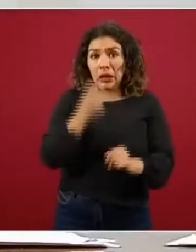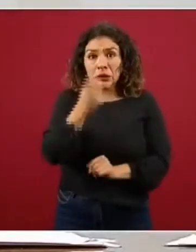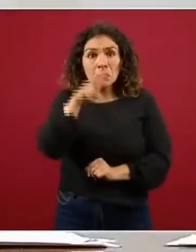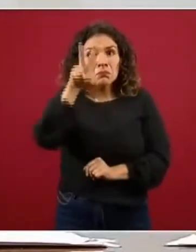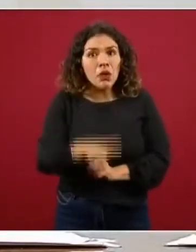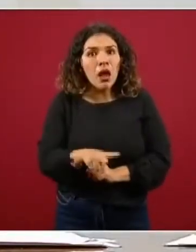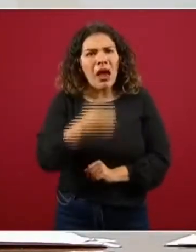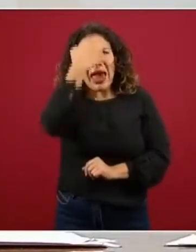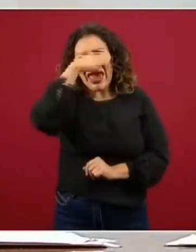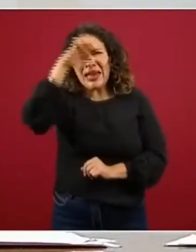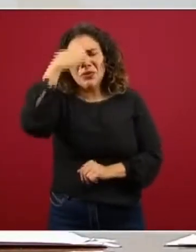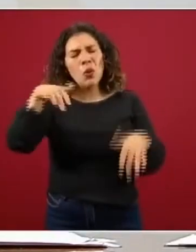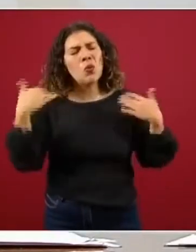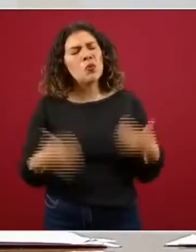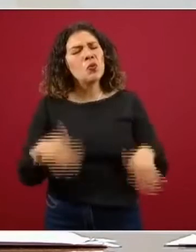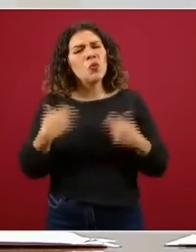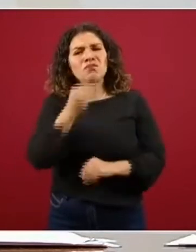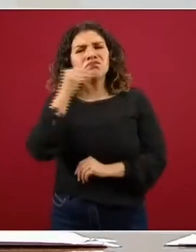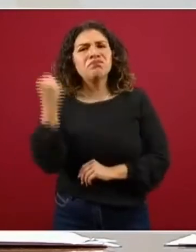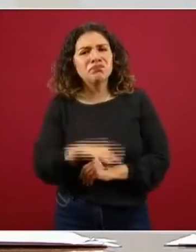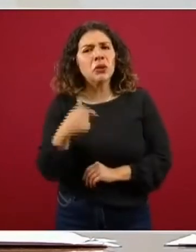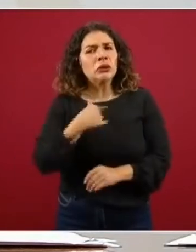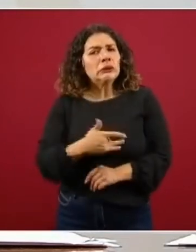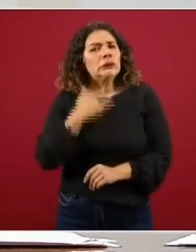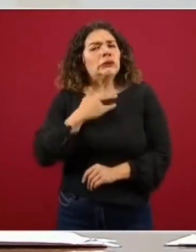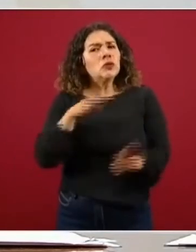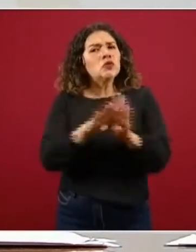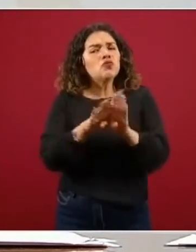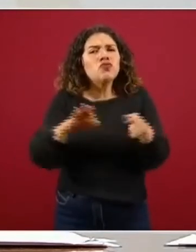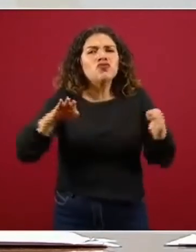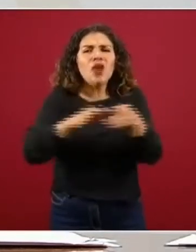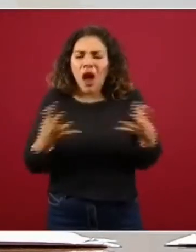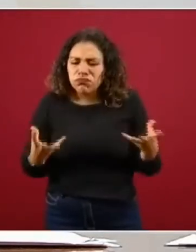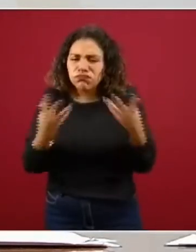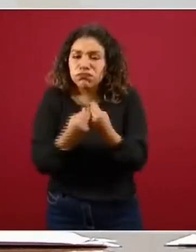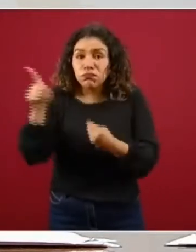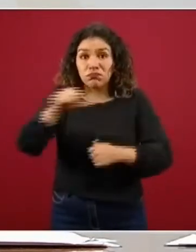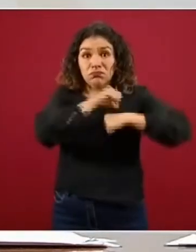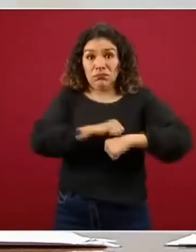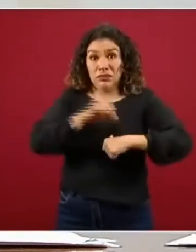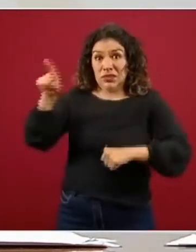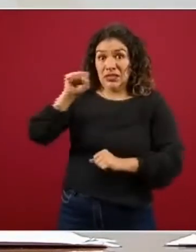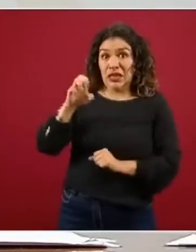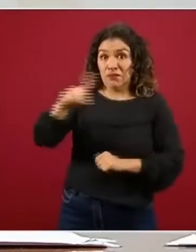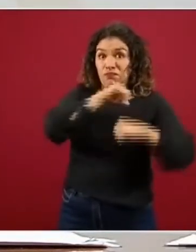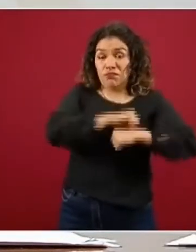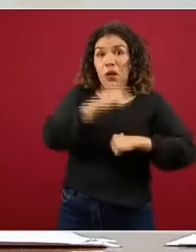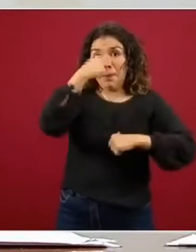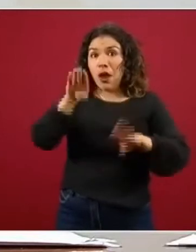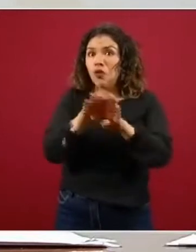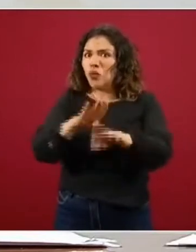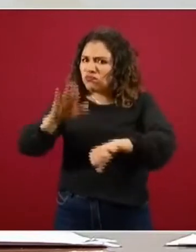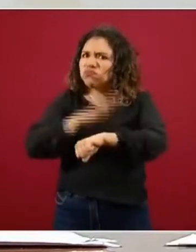sido una gran experiencia, vivimos muy de cerca los afanes del equipo que comanda el secretario para llegar de inmediato y con